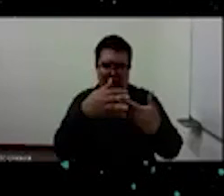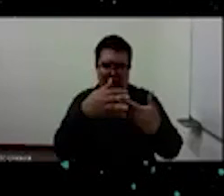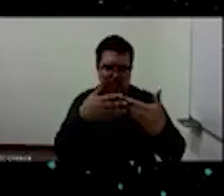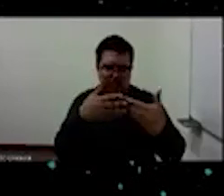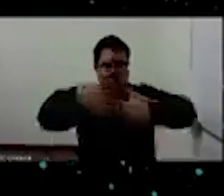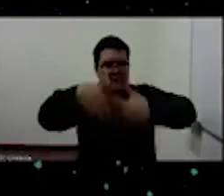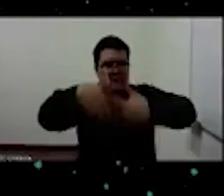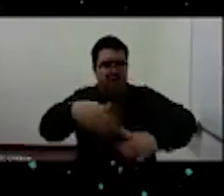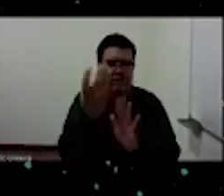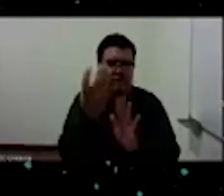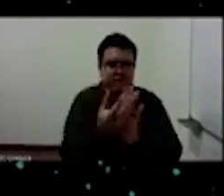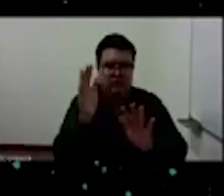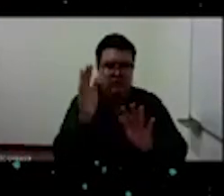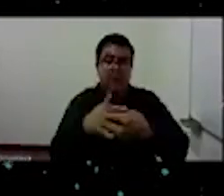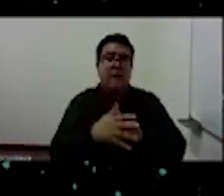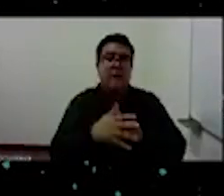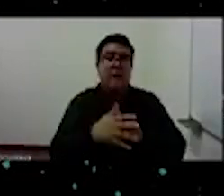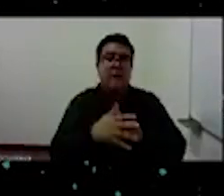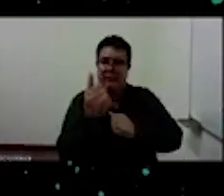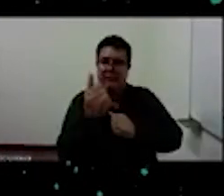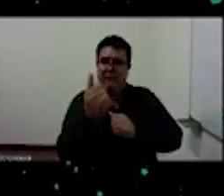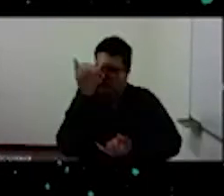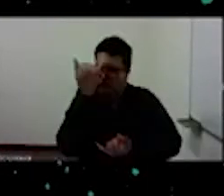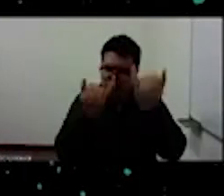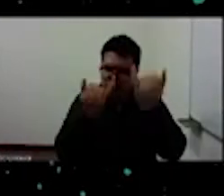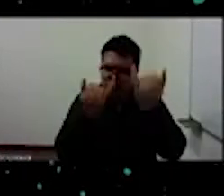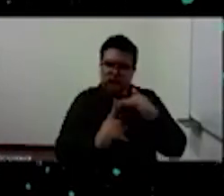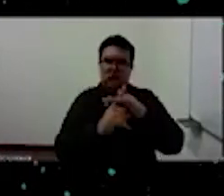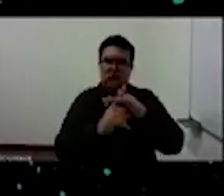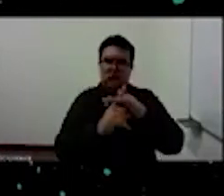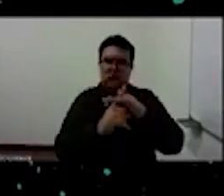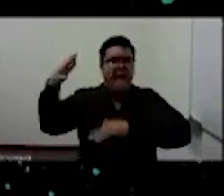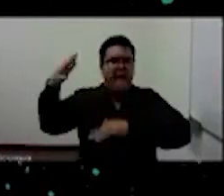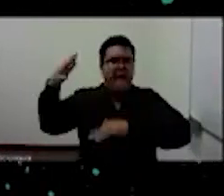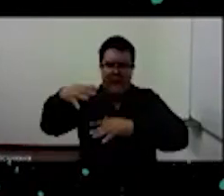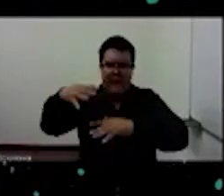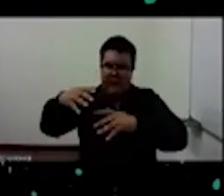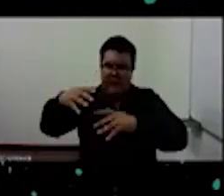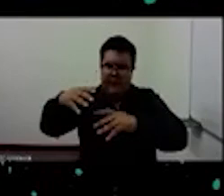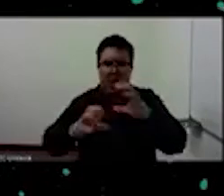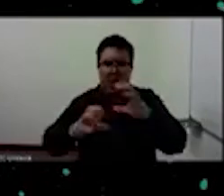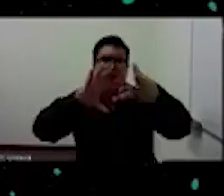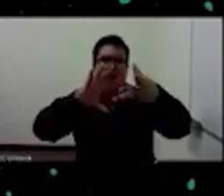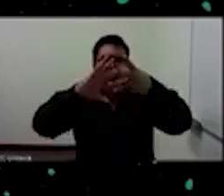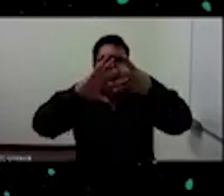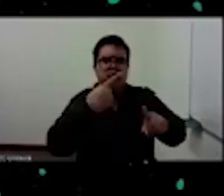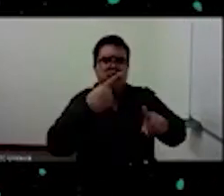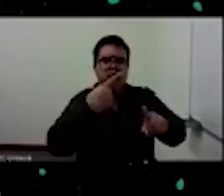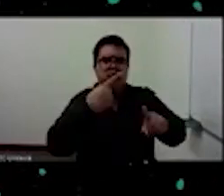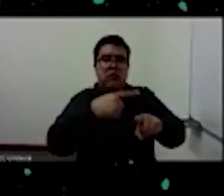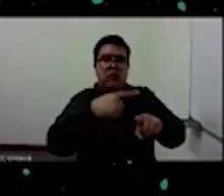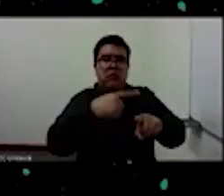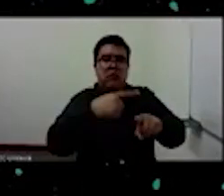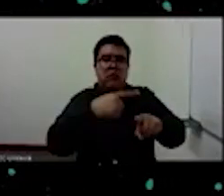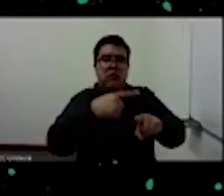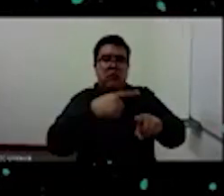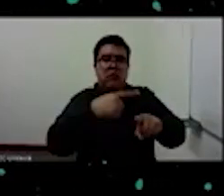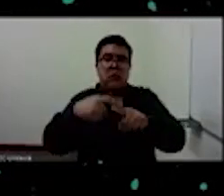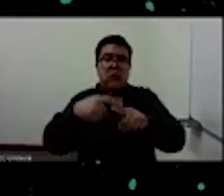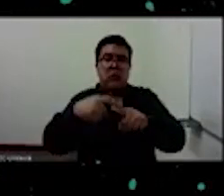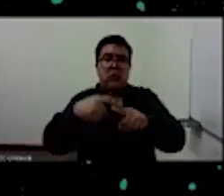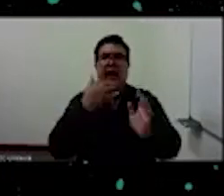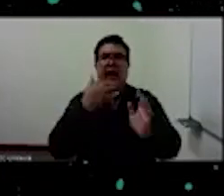Concibió y lideró la creación de los medios de comunicación alternativos más importantes de Italia, como el fancine